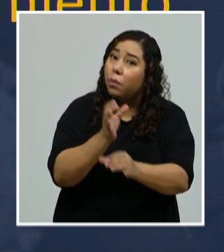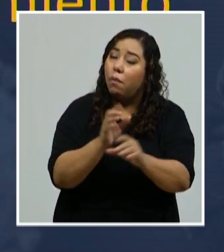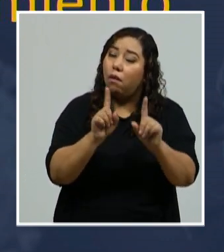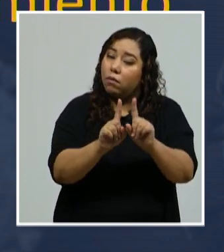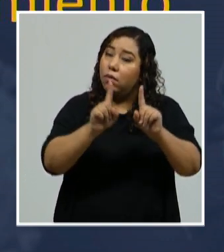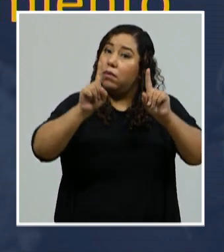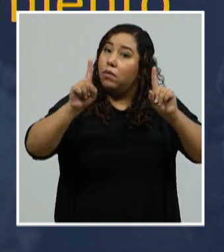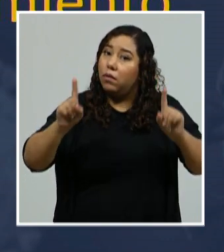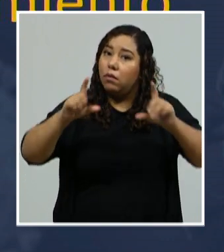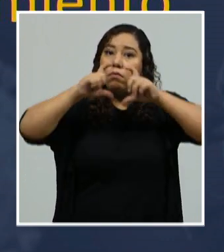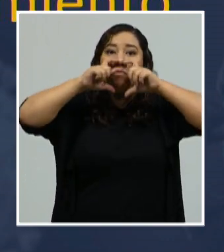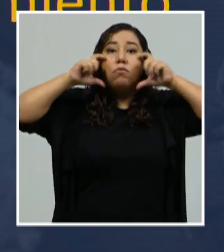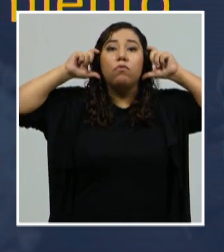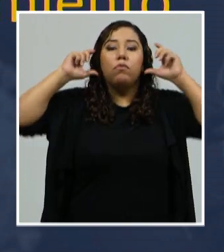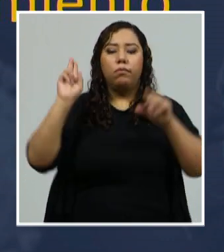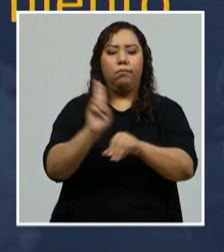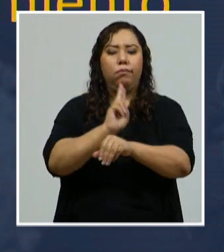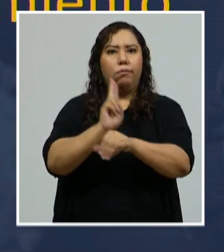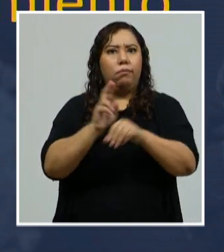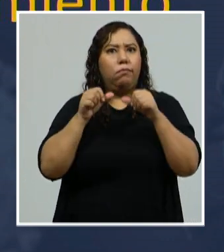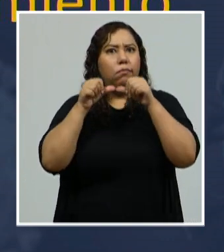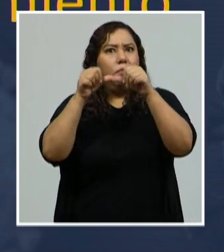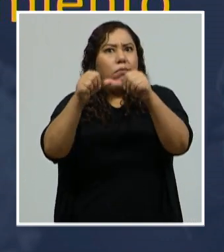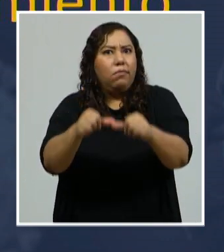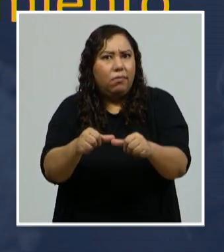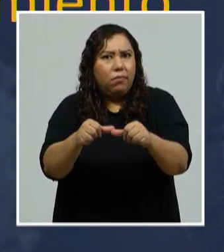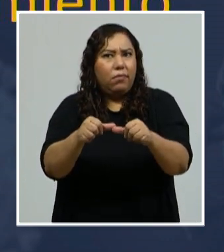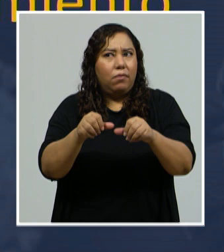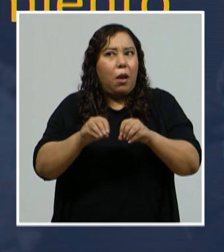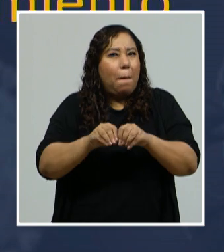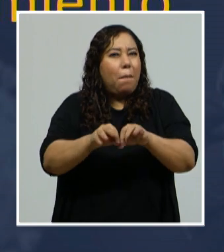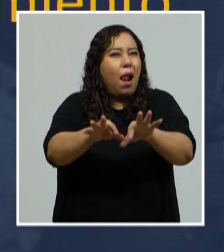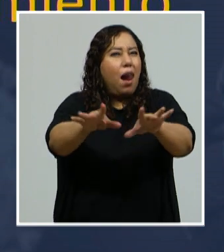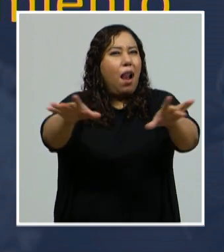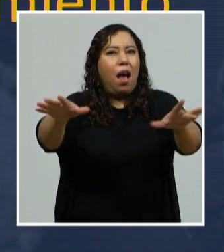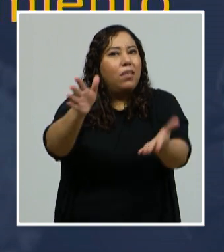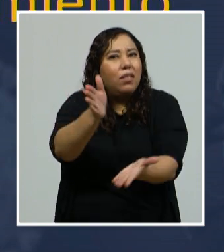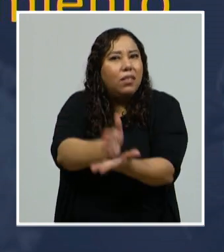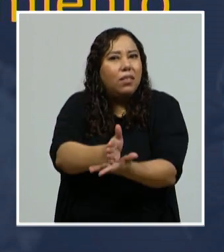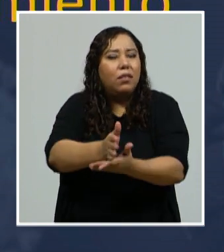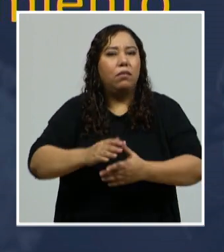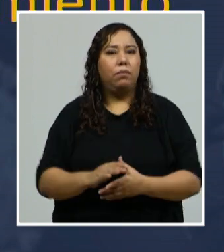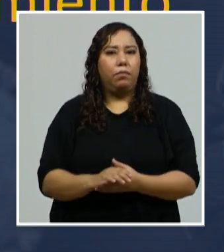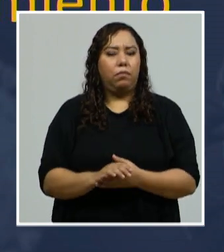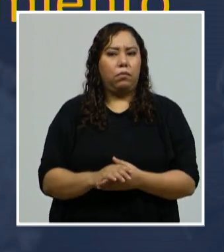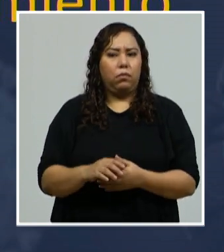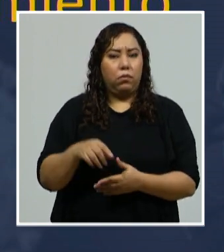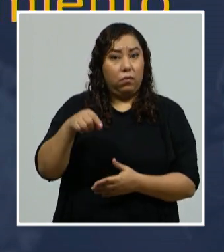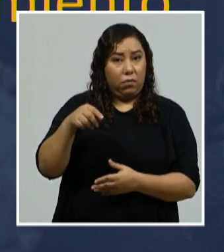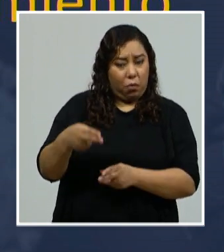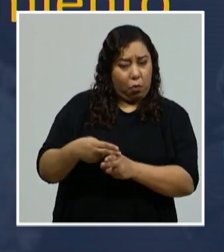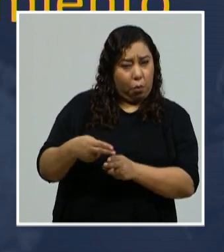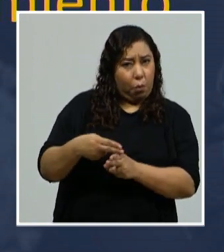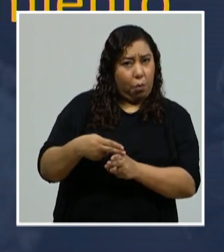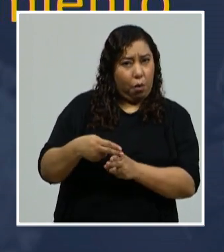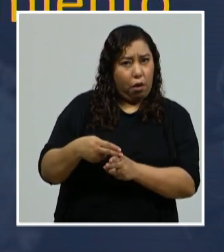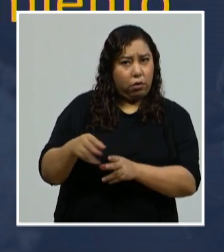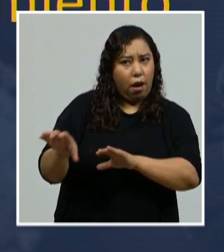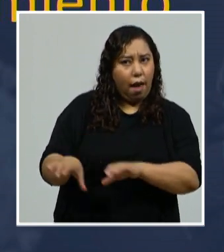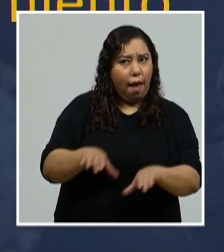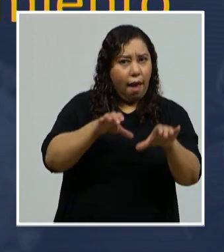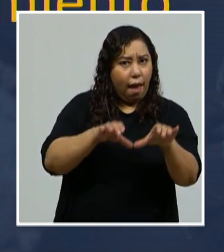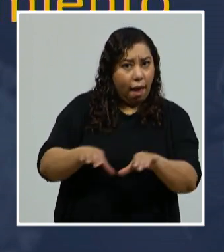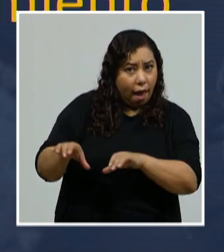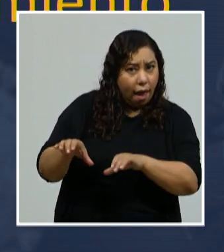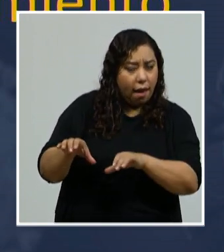para evitar el contagio. En estos días se van a habilitar algunas actividades que han sido una